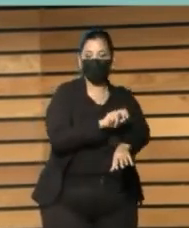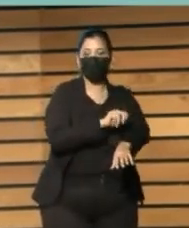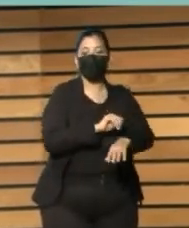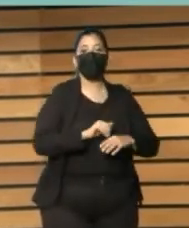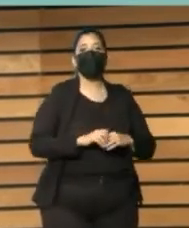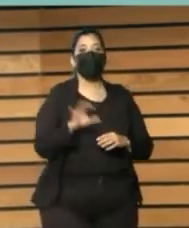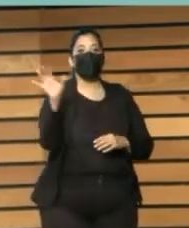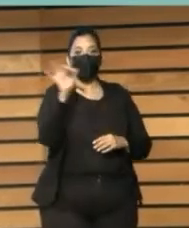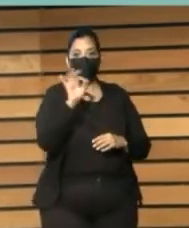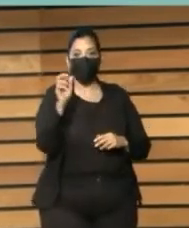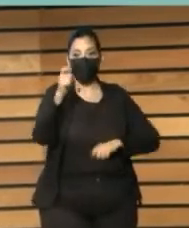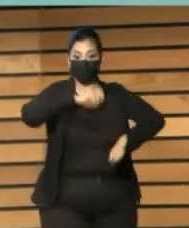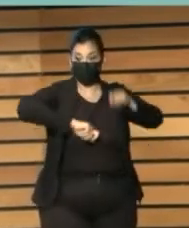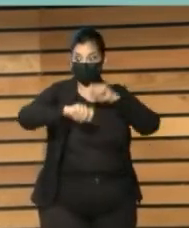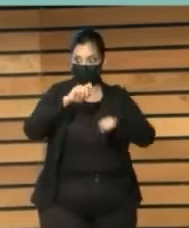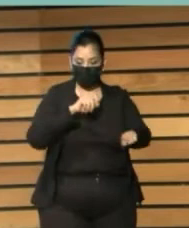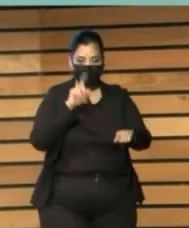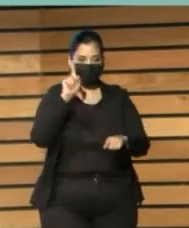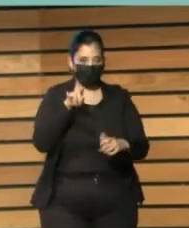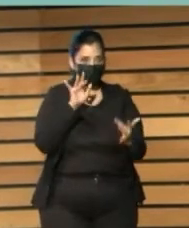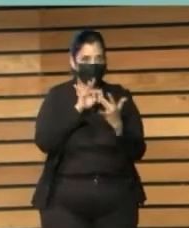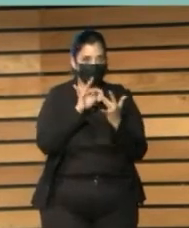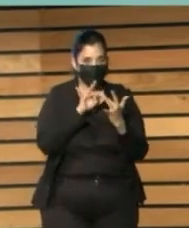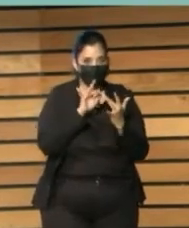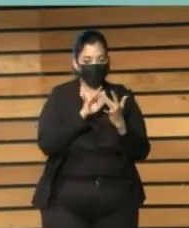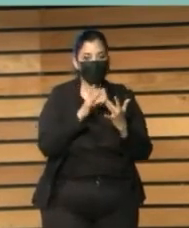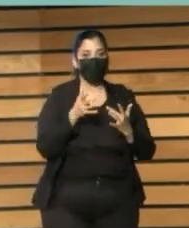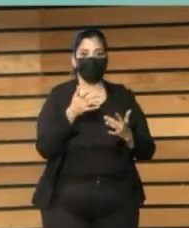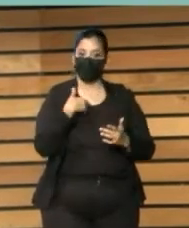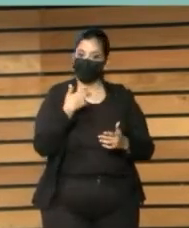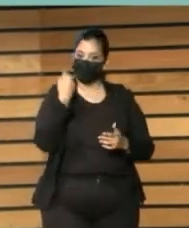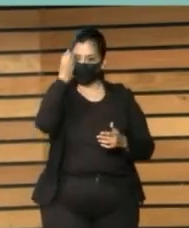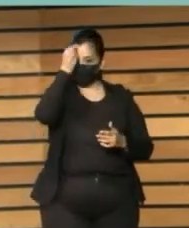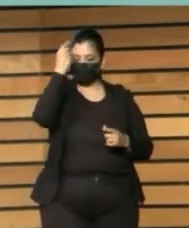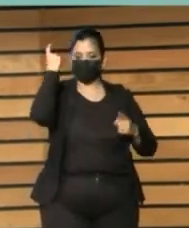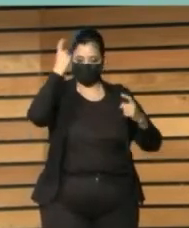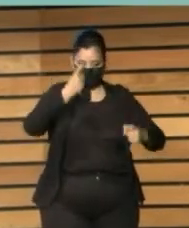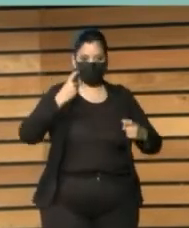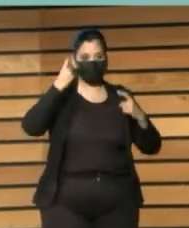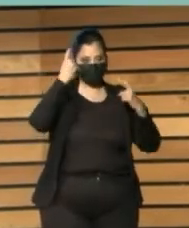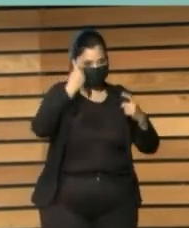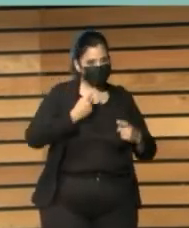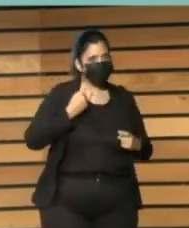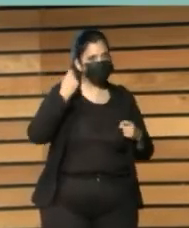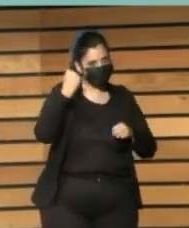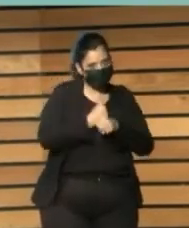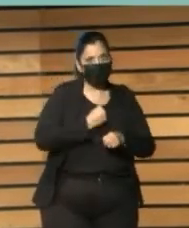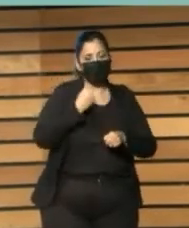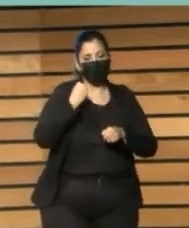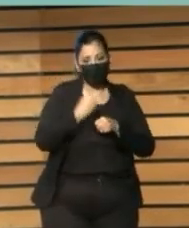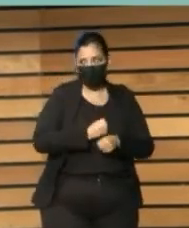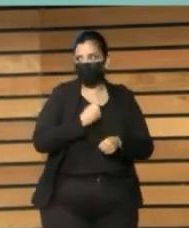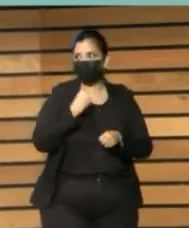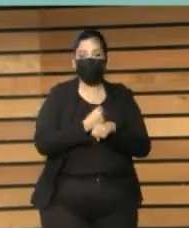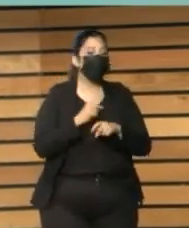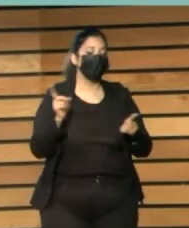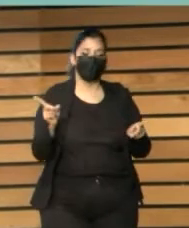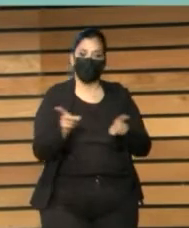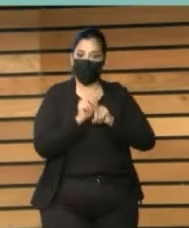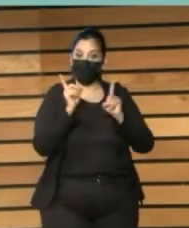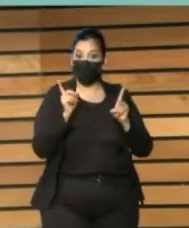subdirección, que a mí me parece un proceso intenso, pero ya solamente el proceso en el que estamos